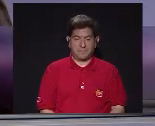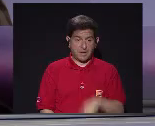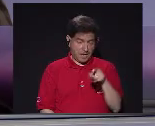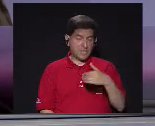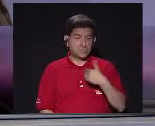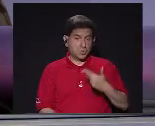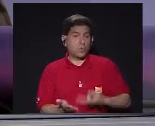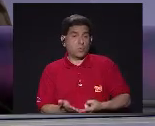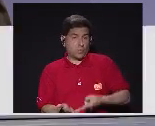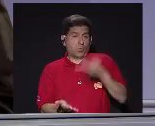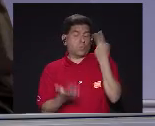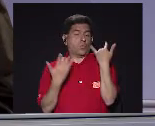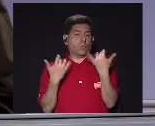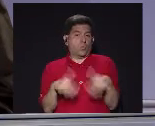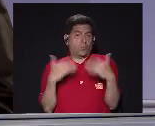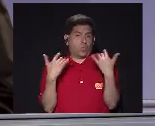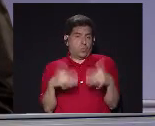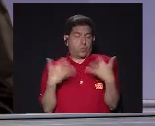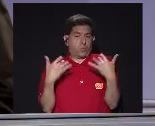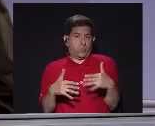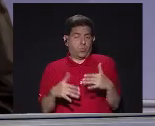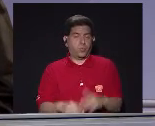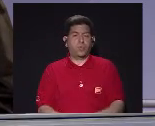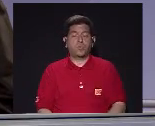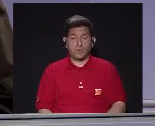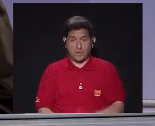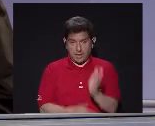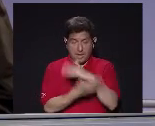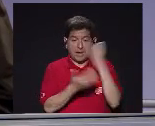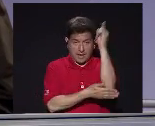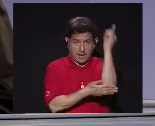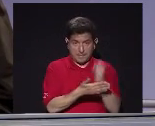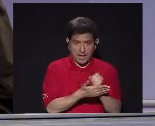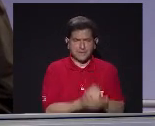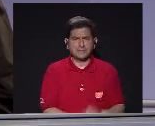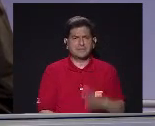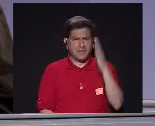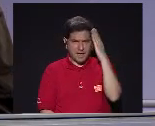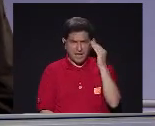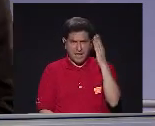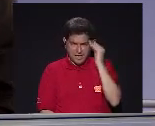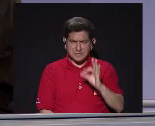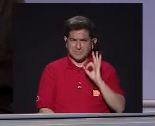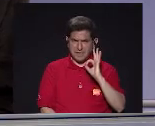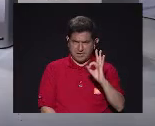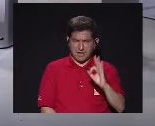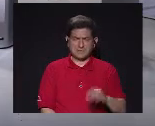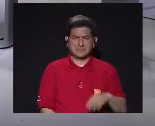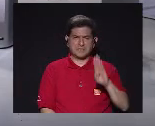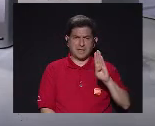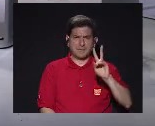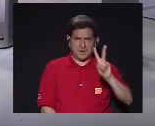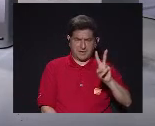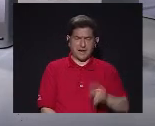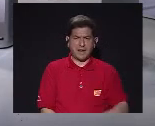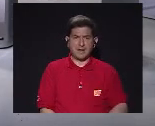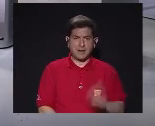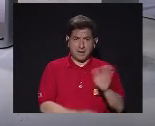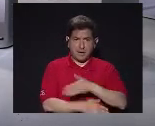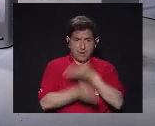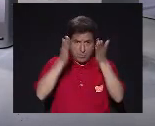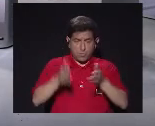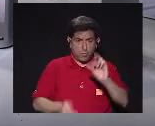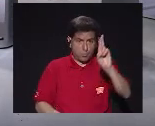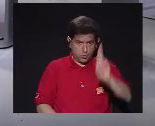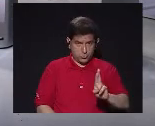bueno Eso tiene un valor Muy alto Artístico Toda una experiencia Bernal Para Las y los músicos Costarricenses